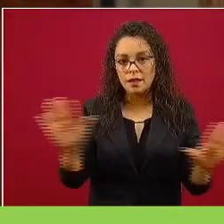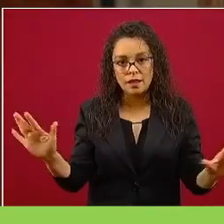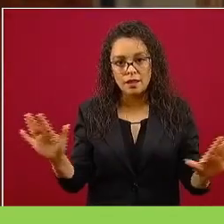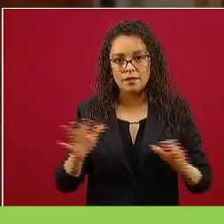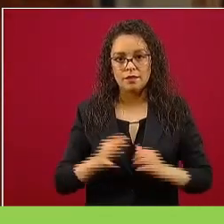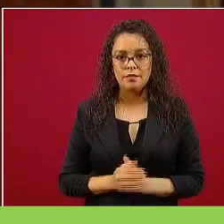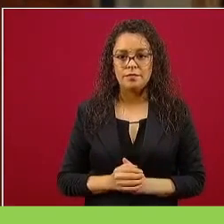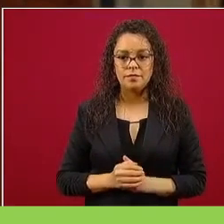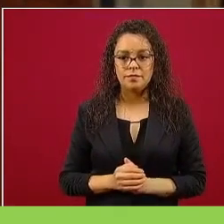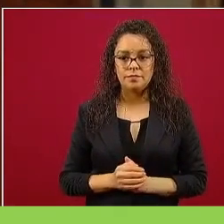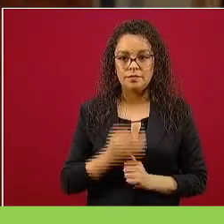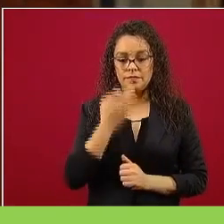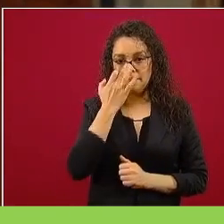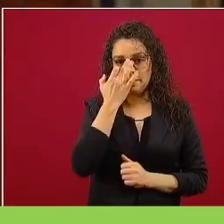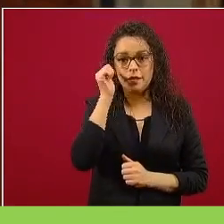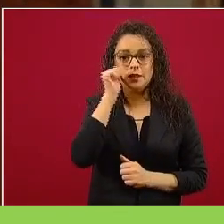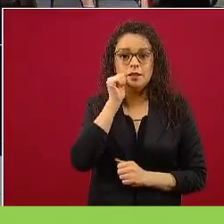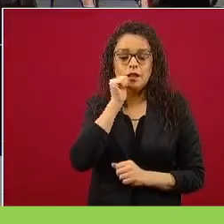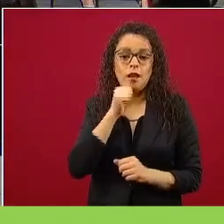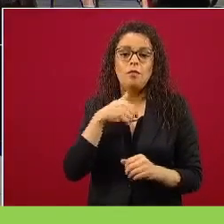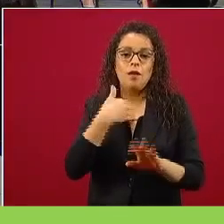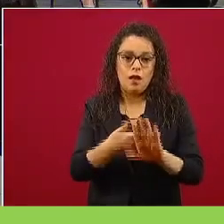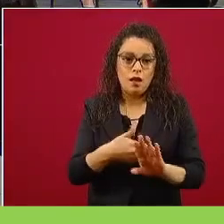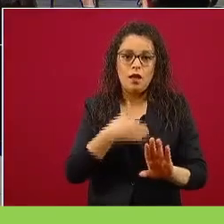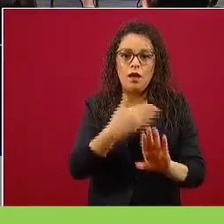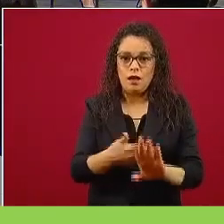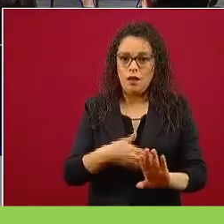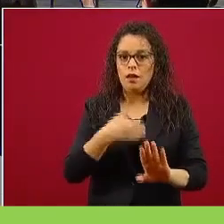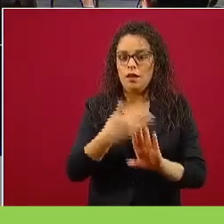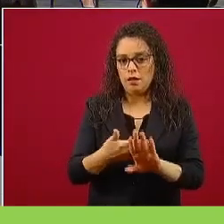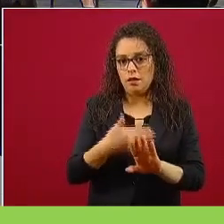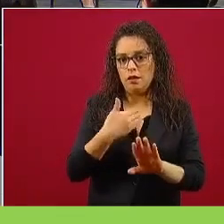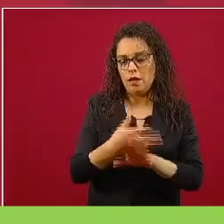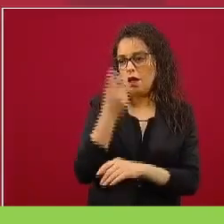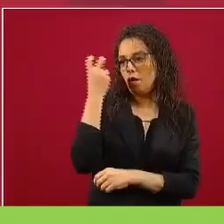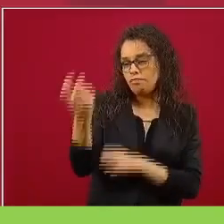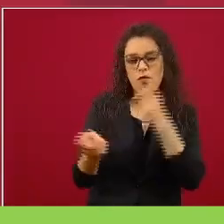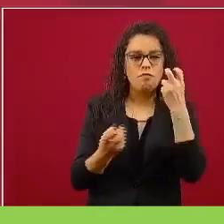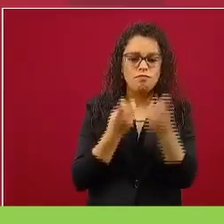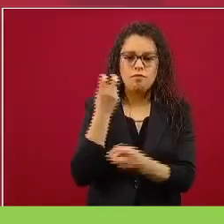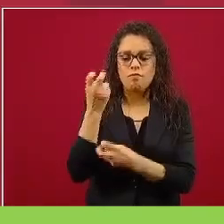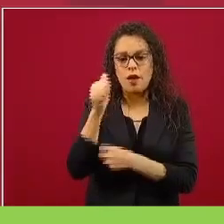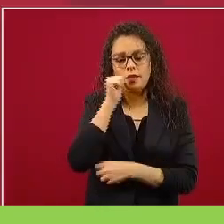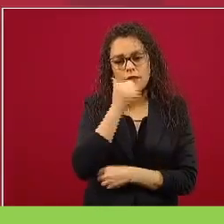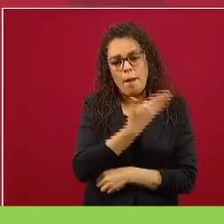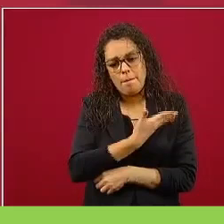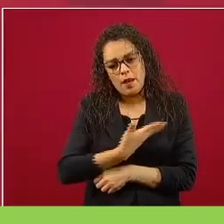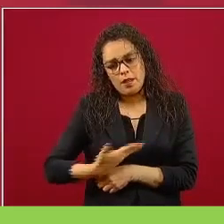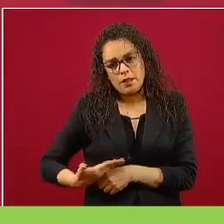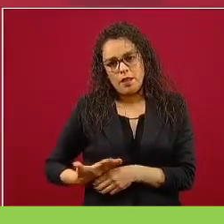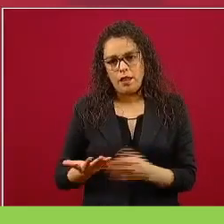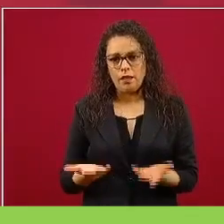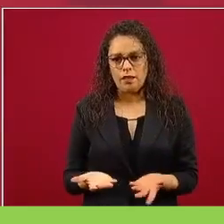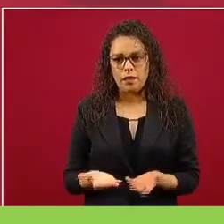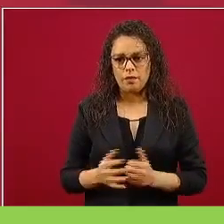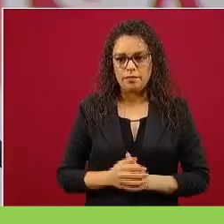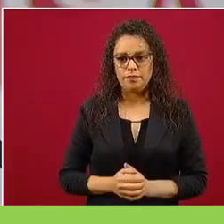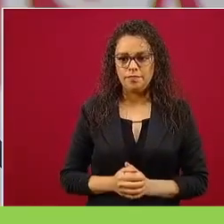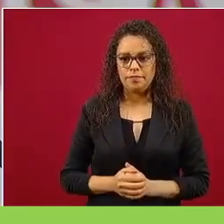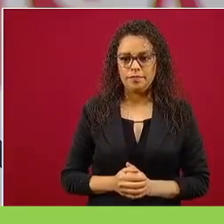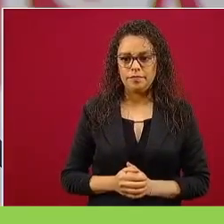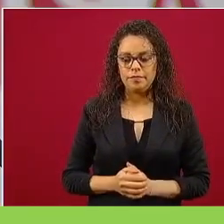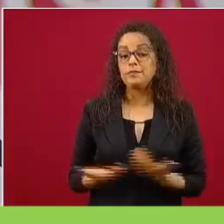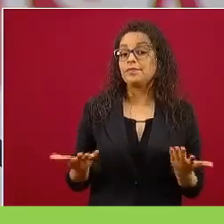critican al presidente, el presidente de vez en cuando también hace su